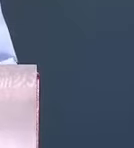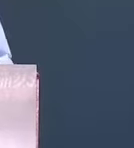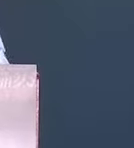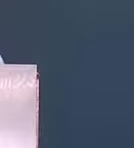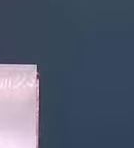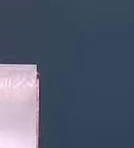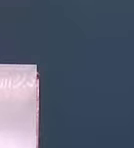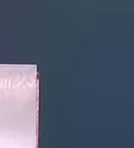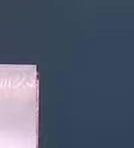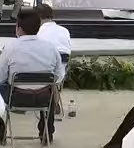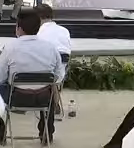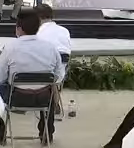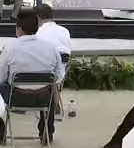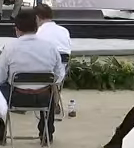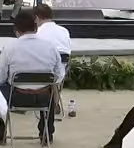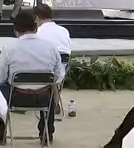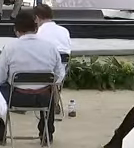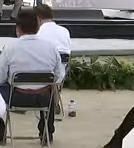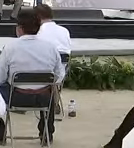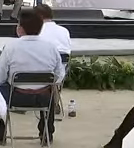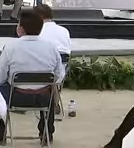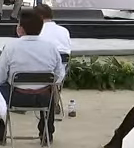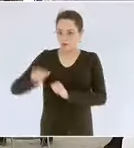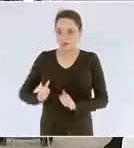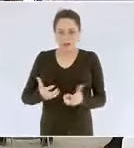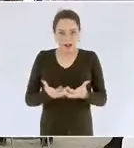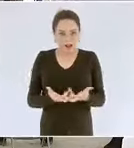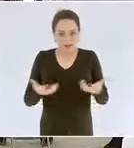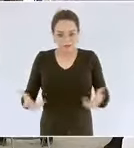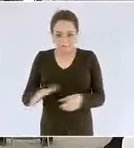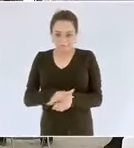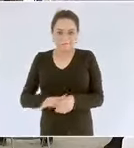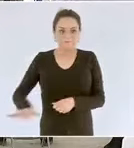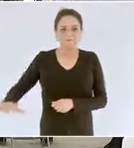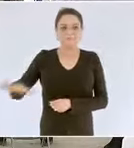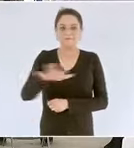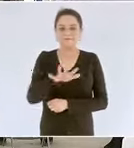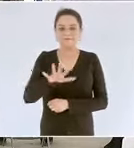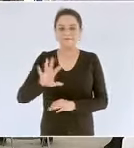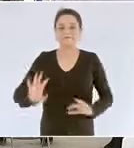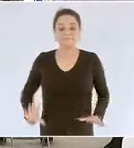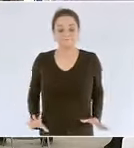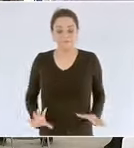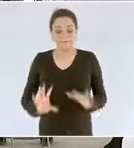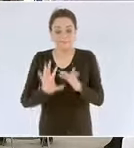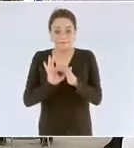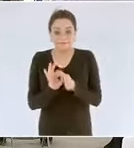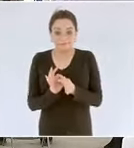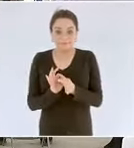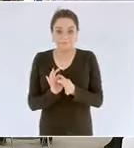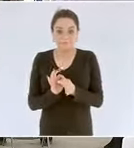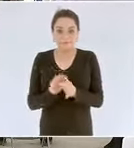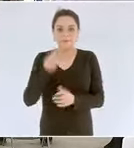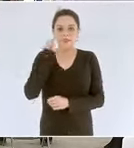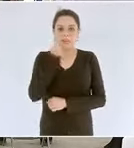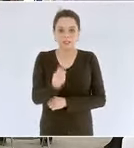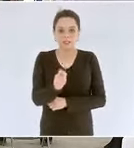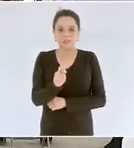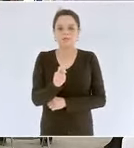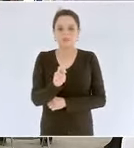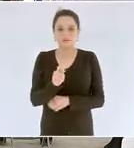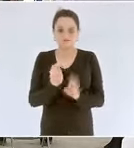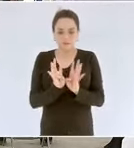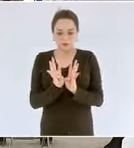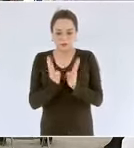autoridades ejidales integrantes de el Consejo de Administración